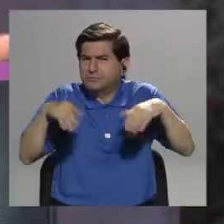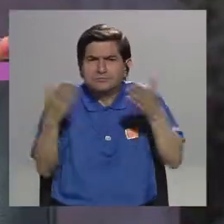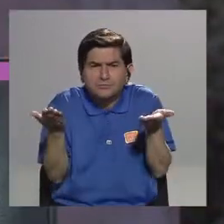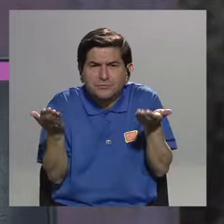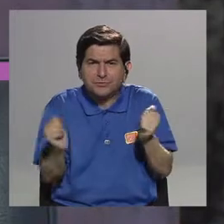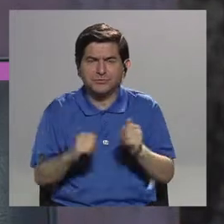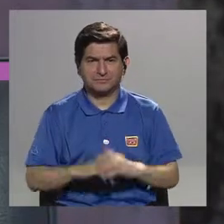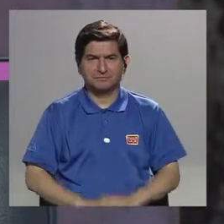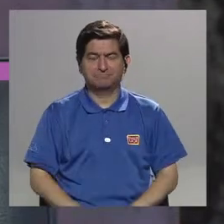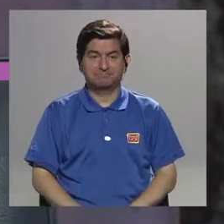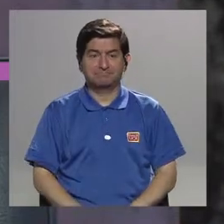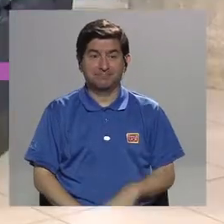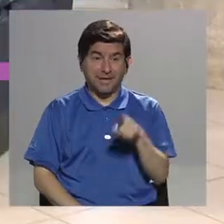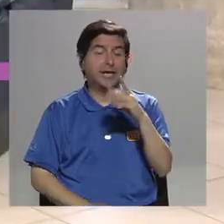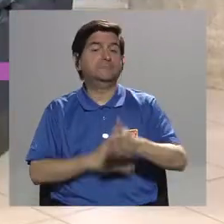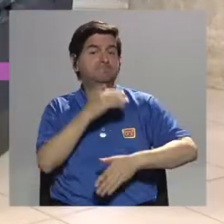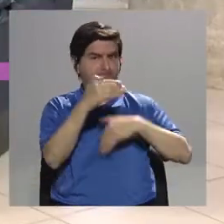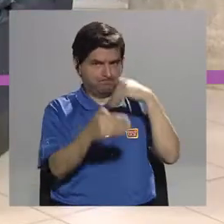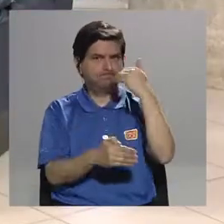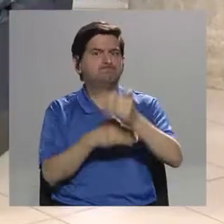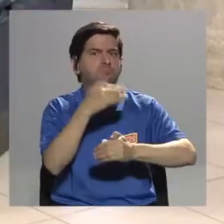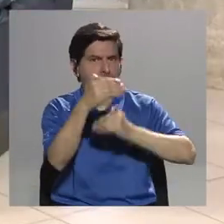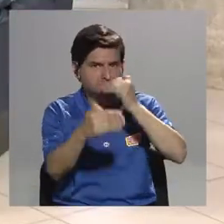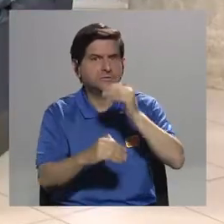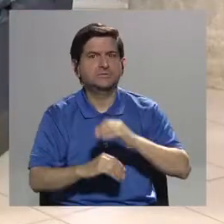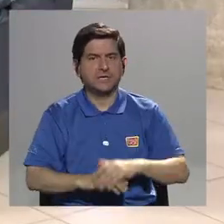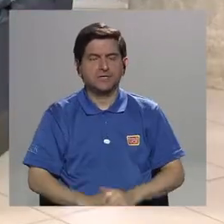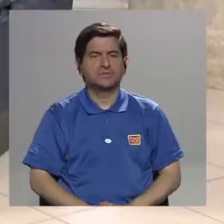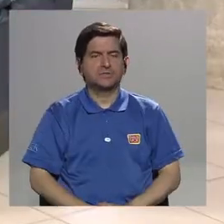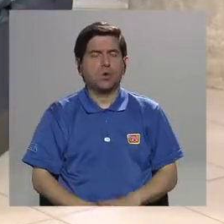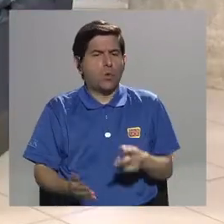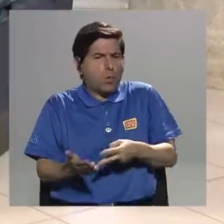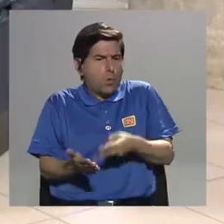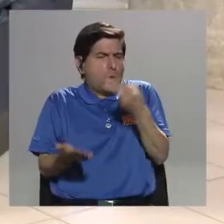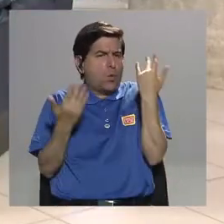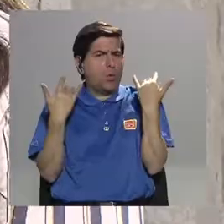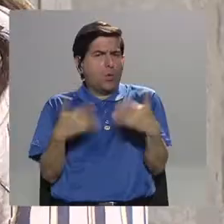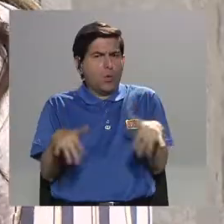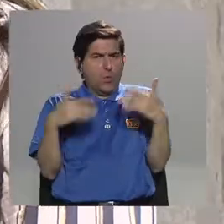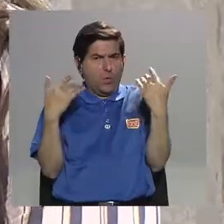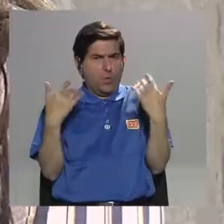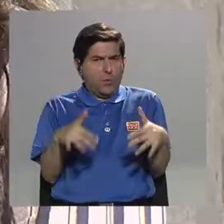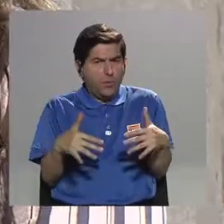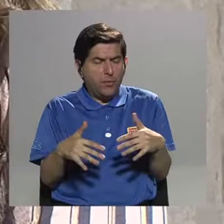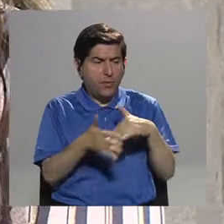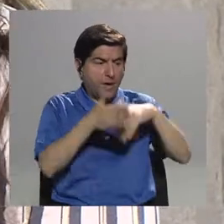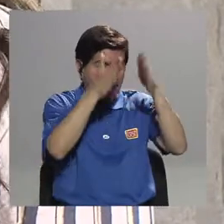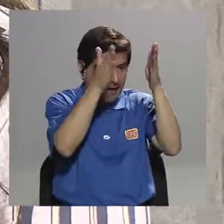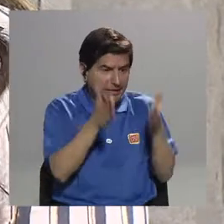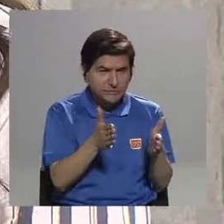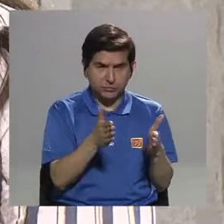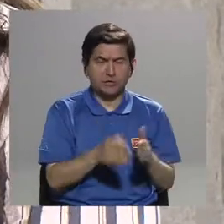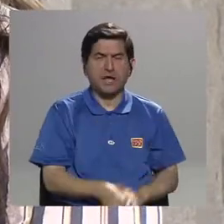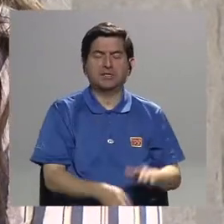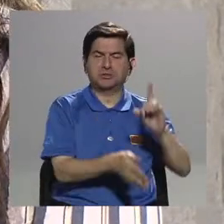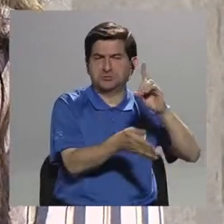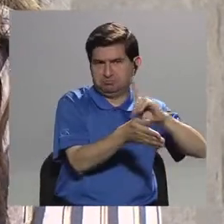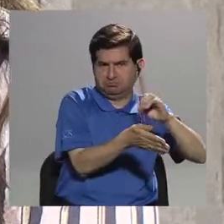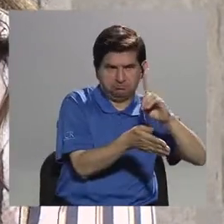aprendizaje médico con los cuerpos? Realmente esto es un proceso muy valioso.